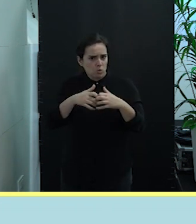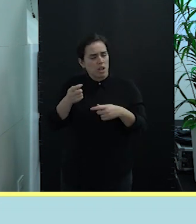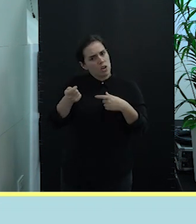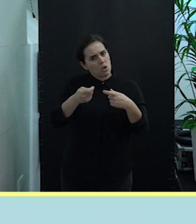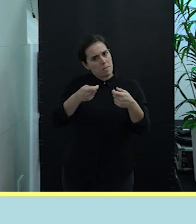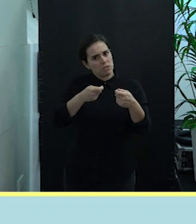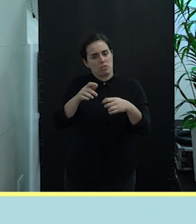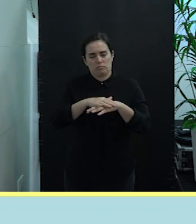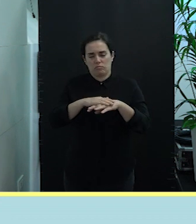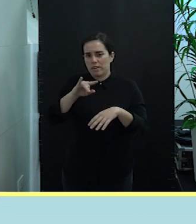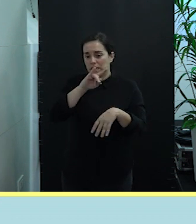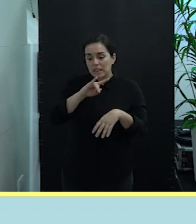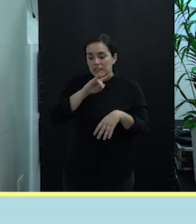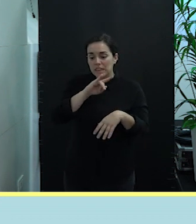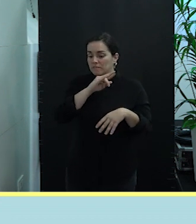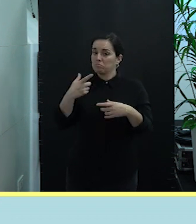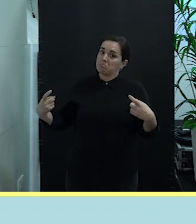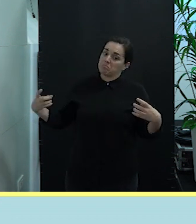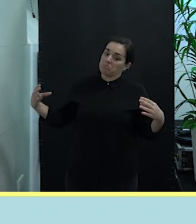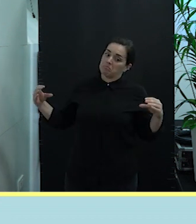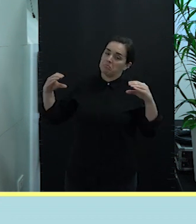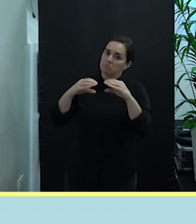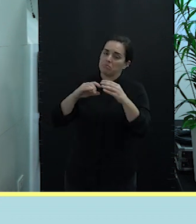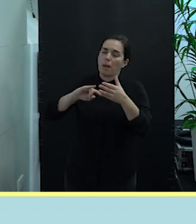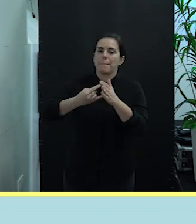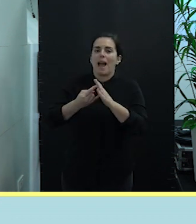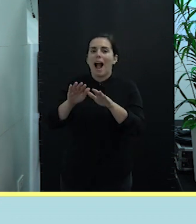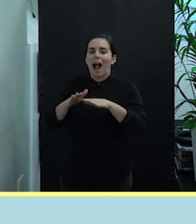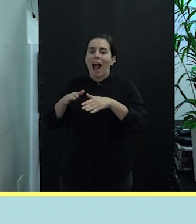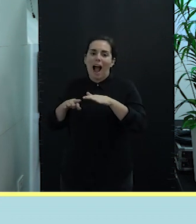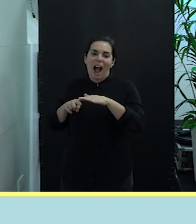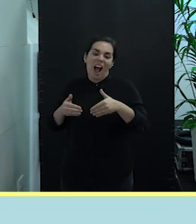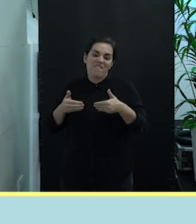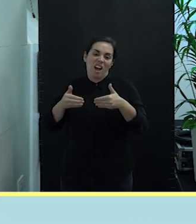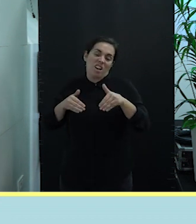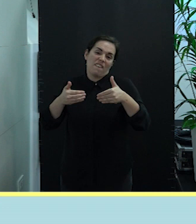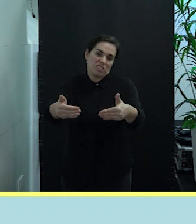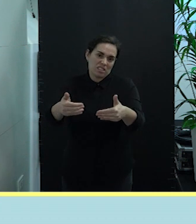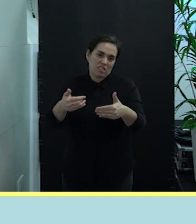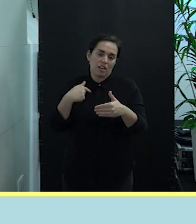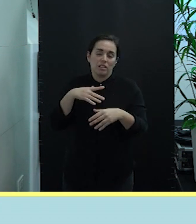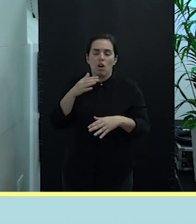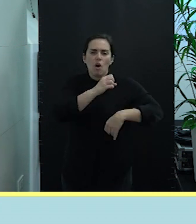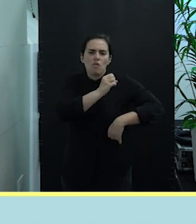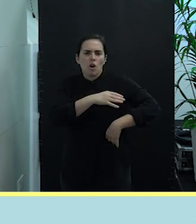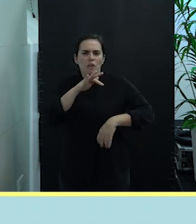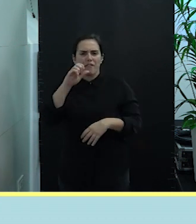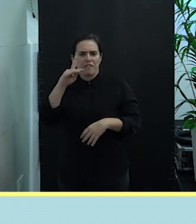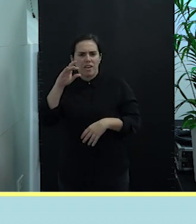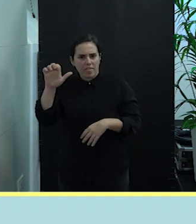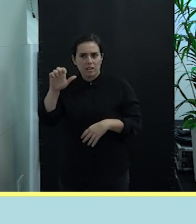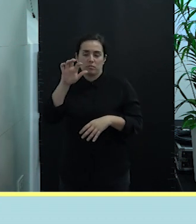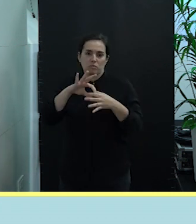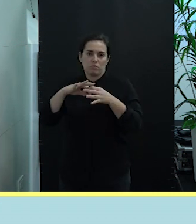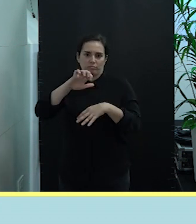de Canarias, con la cofinanciación del Plan Avanza de los fondos FEDER de la Unión Europea dentro del eje prioritario objetivo